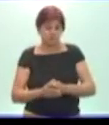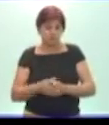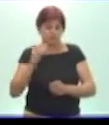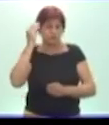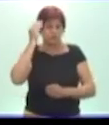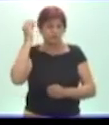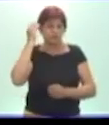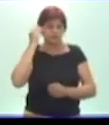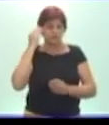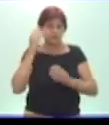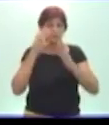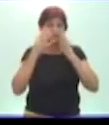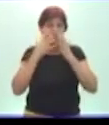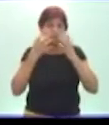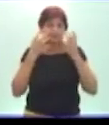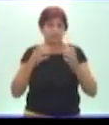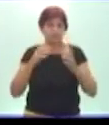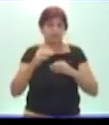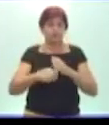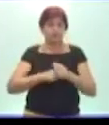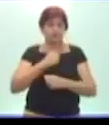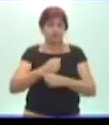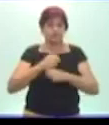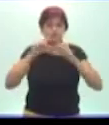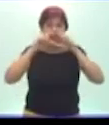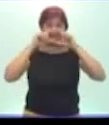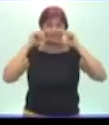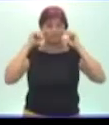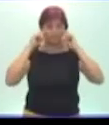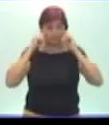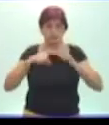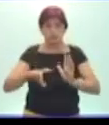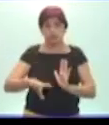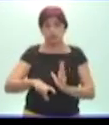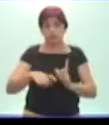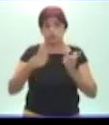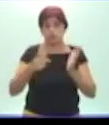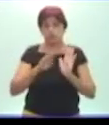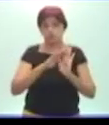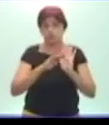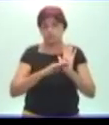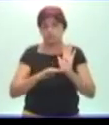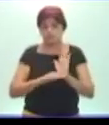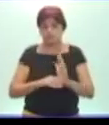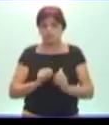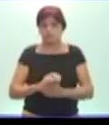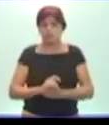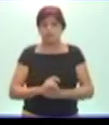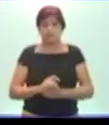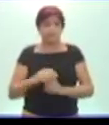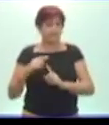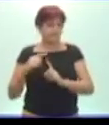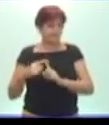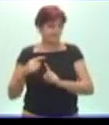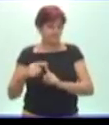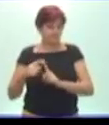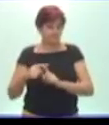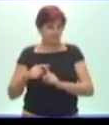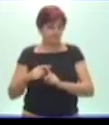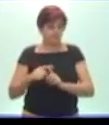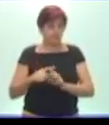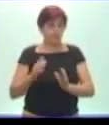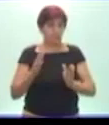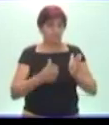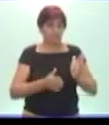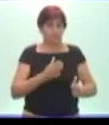era la importancia de usar el naso buco y cumplir con las medidas sanitarias desde el punto de vista positivo tomar esta etapa